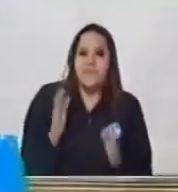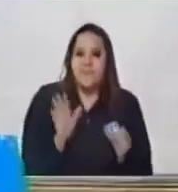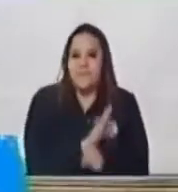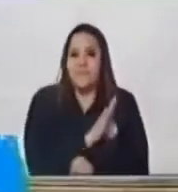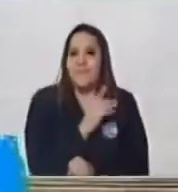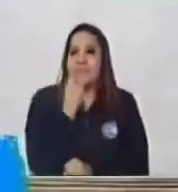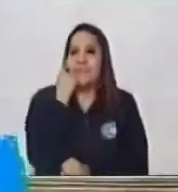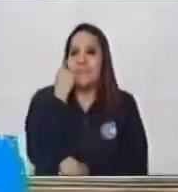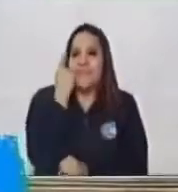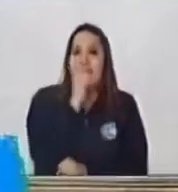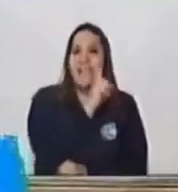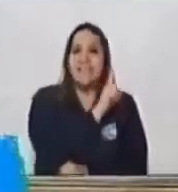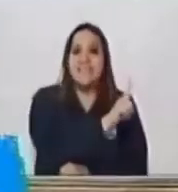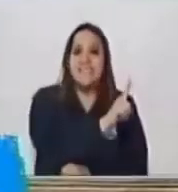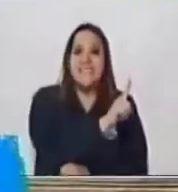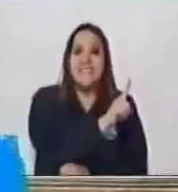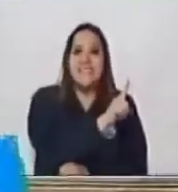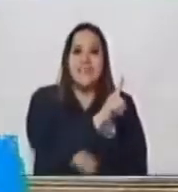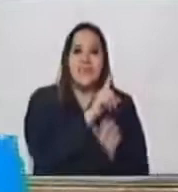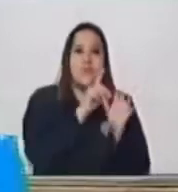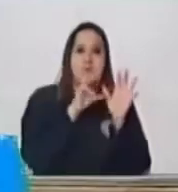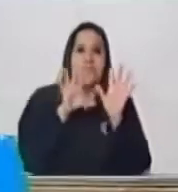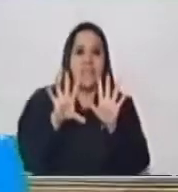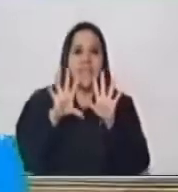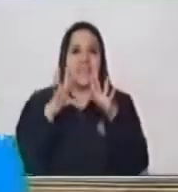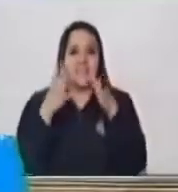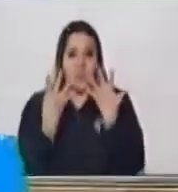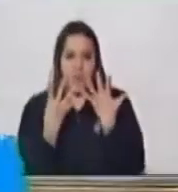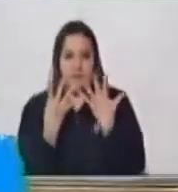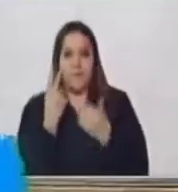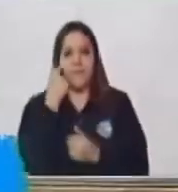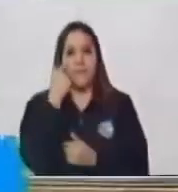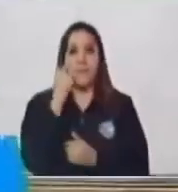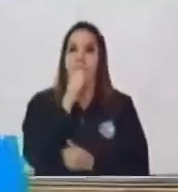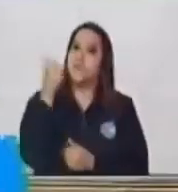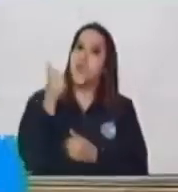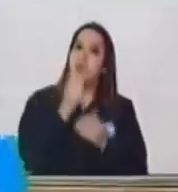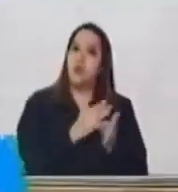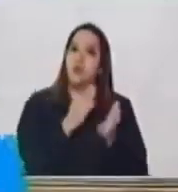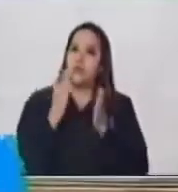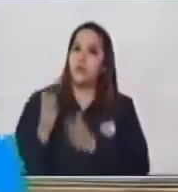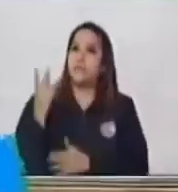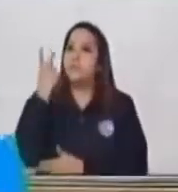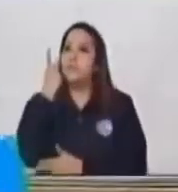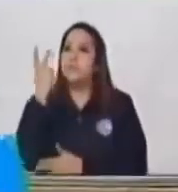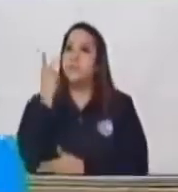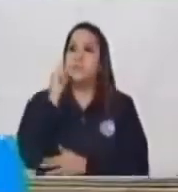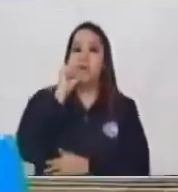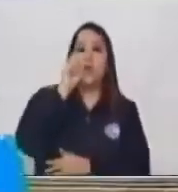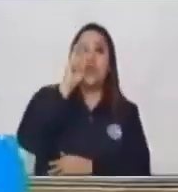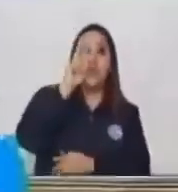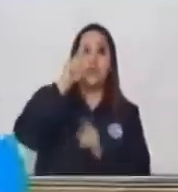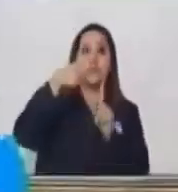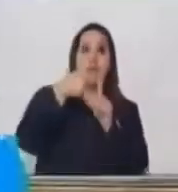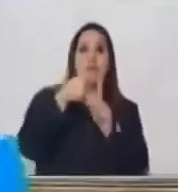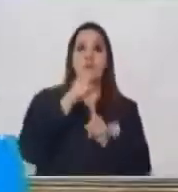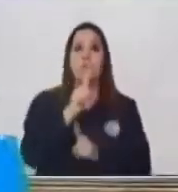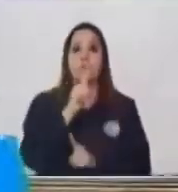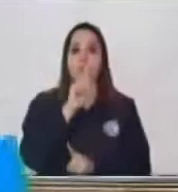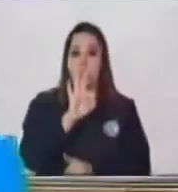119 Ahora acá 2 más 1 3 3 3 más 3